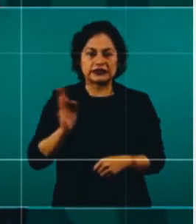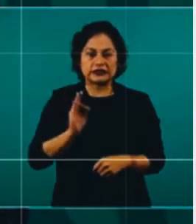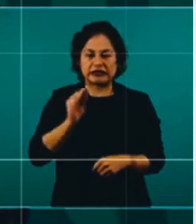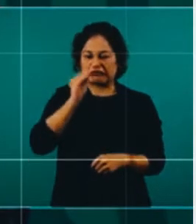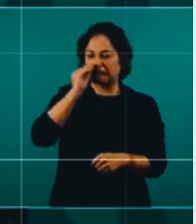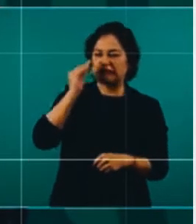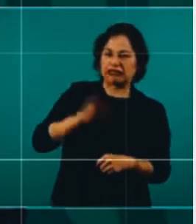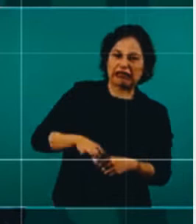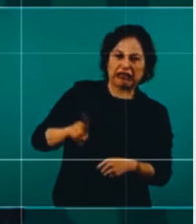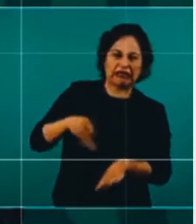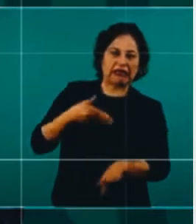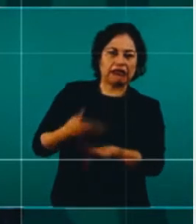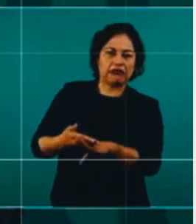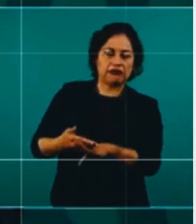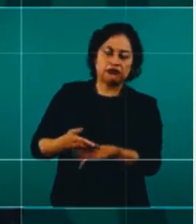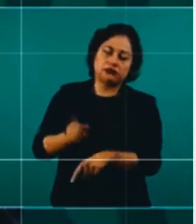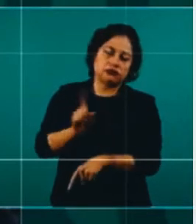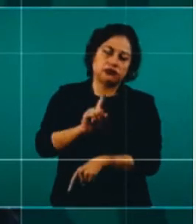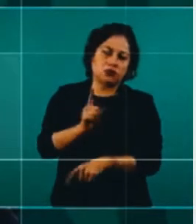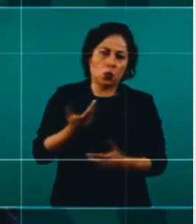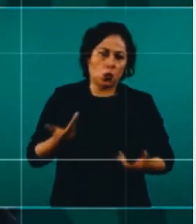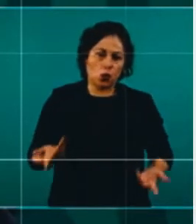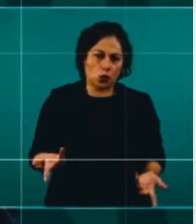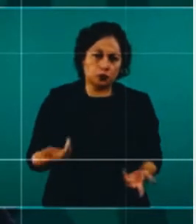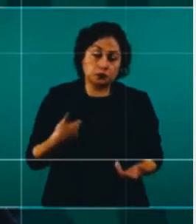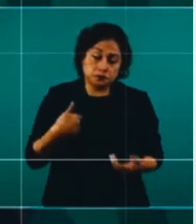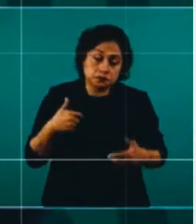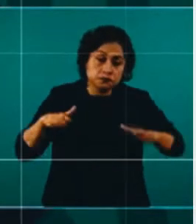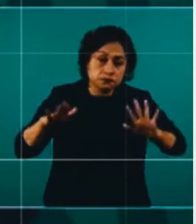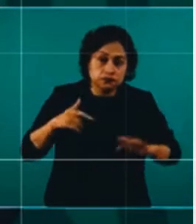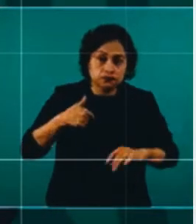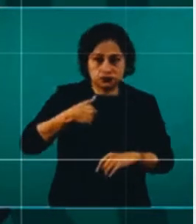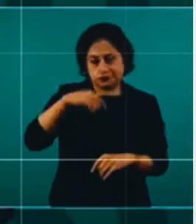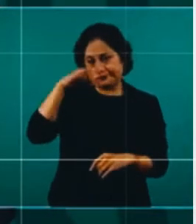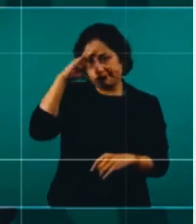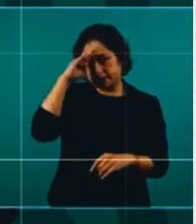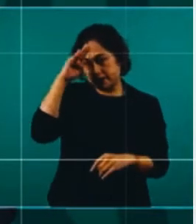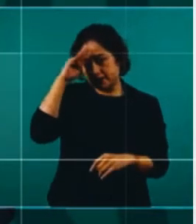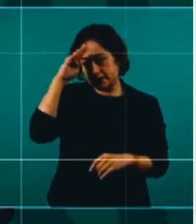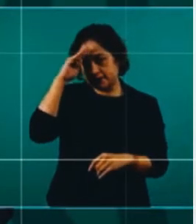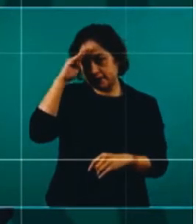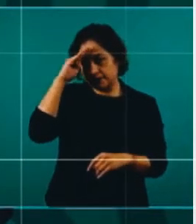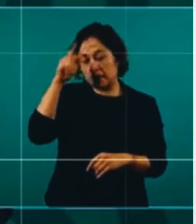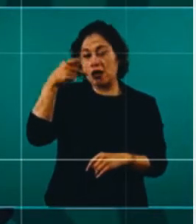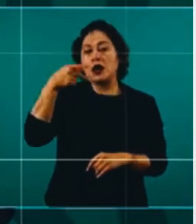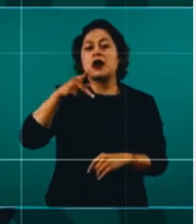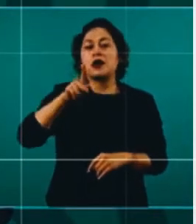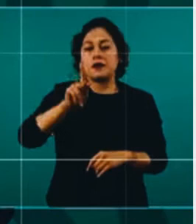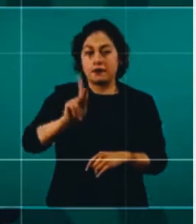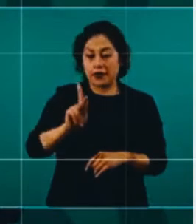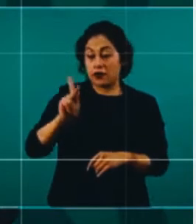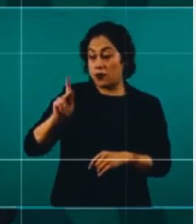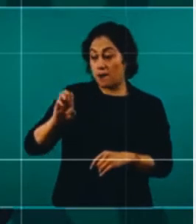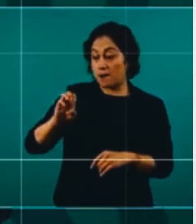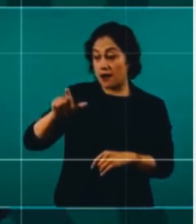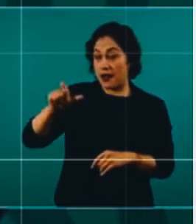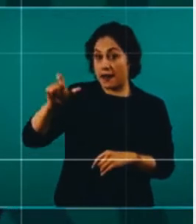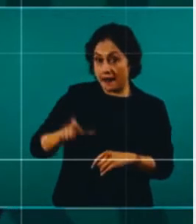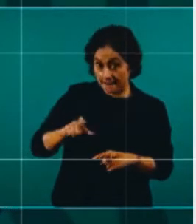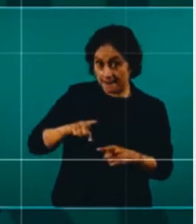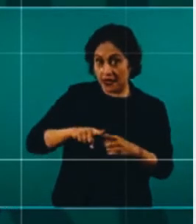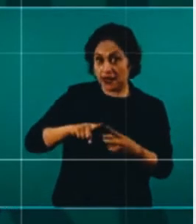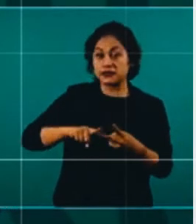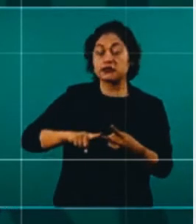fue así como lo estoy planteando. De todas maneras, pues interviene Pemex, interviene la Fiscalía